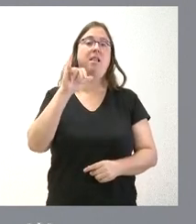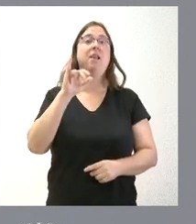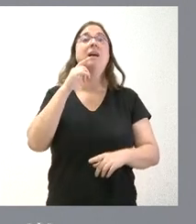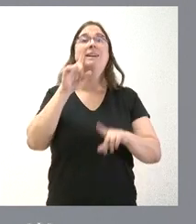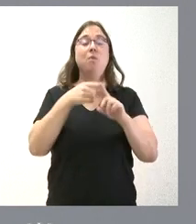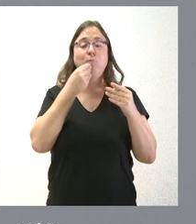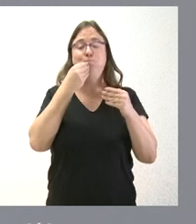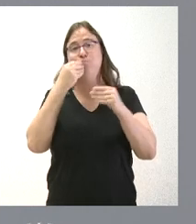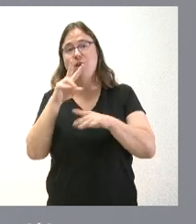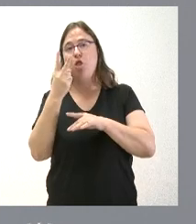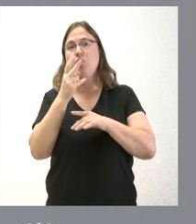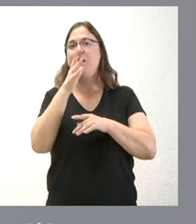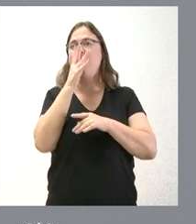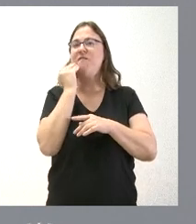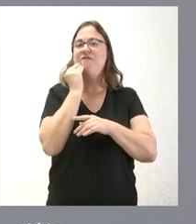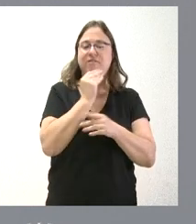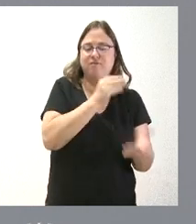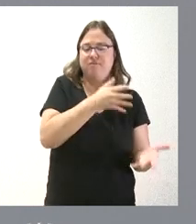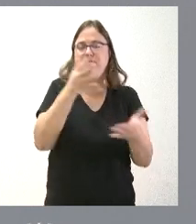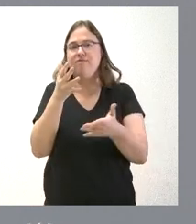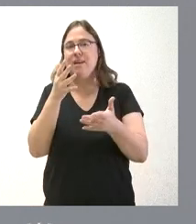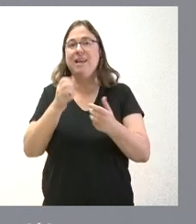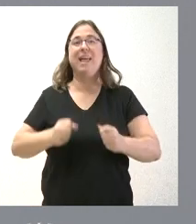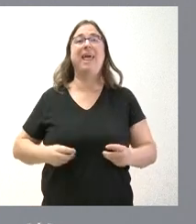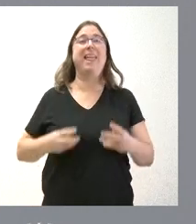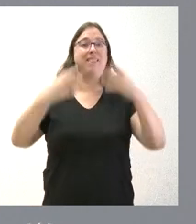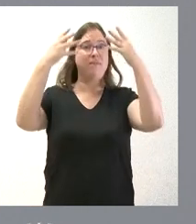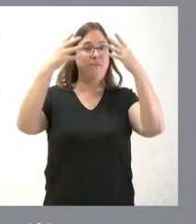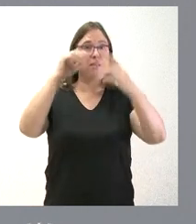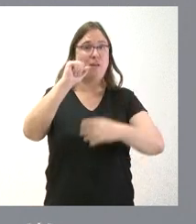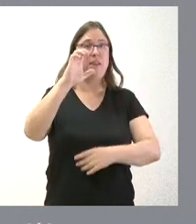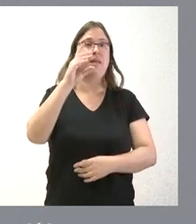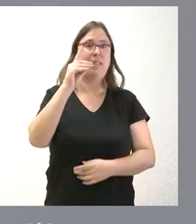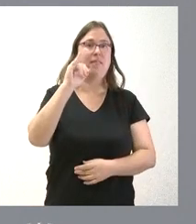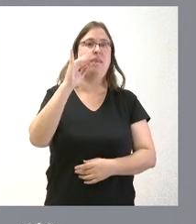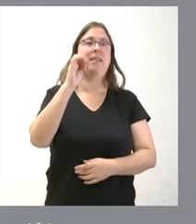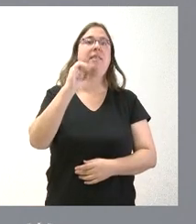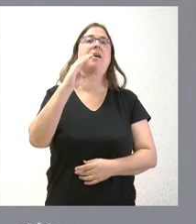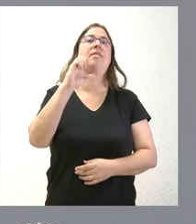enfriados a la mejora de la aclimatización de uno de los edificios que el ITACIL tiene en su sede central.